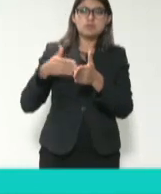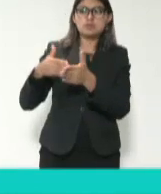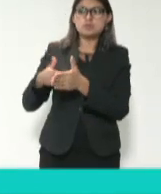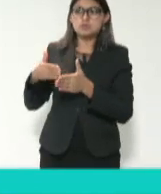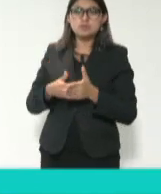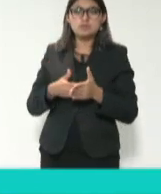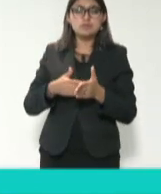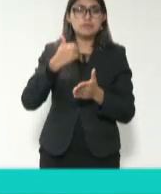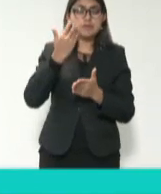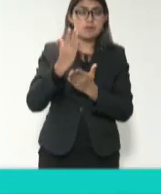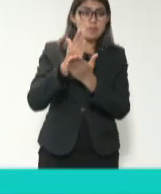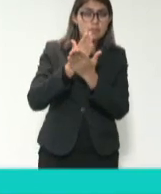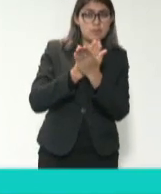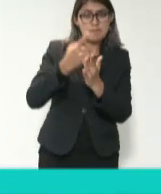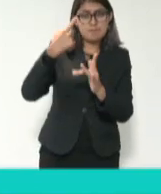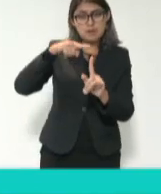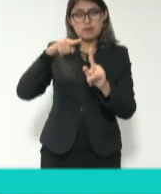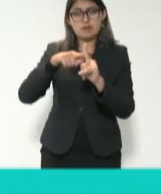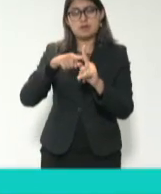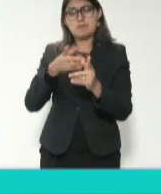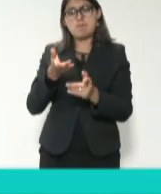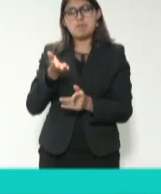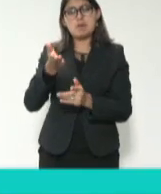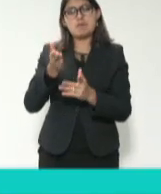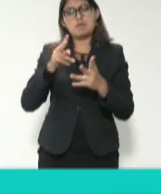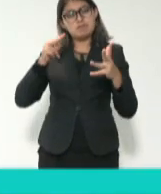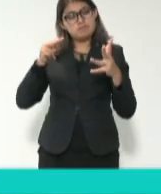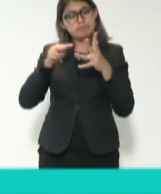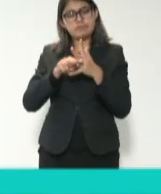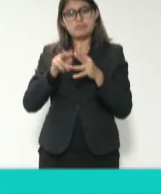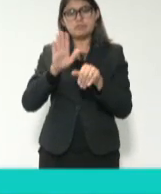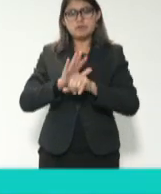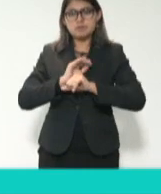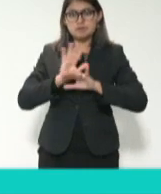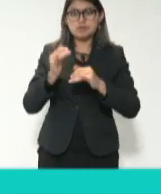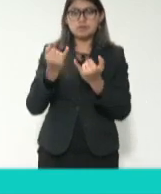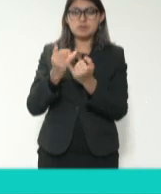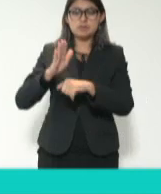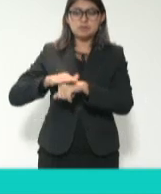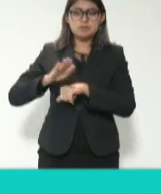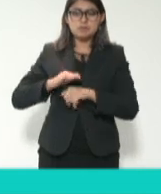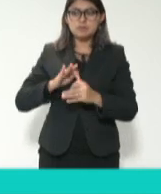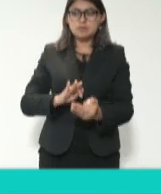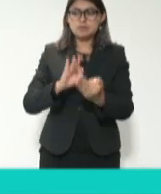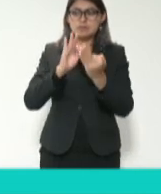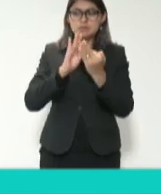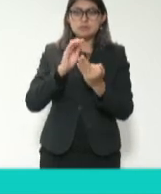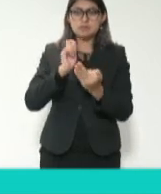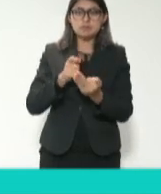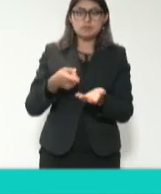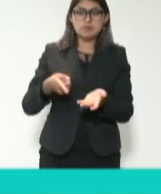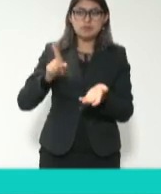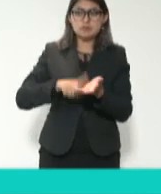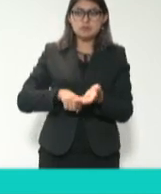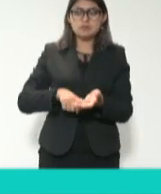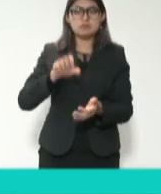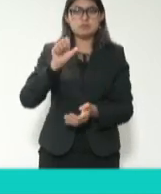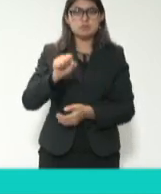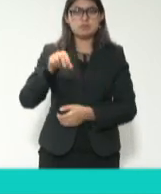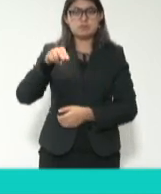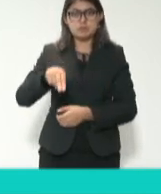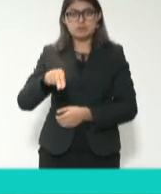enfocadas a una mayor transparencia y rendición de cuentas, desde el Sistema Nacional de Transparencia o